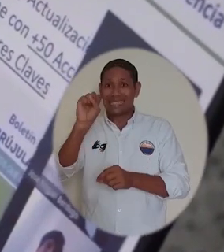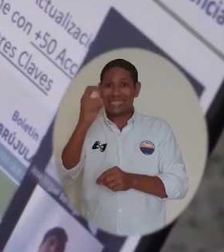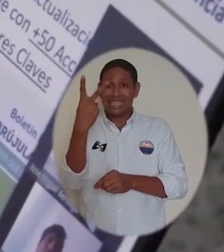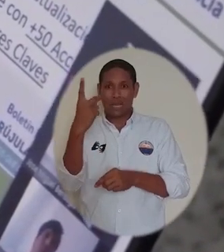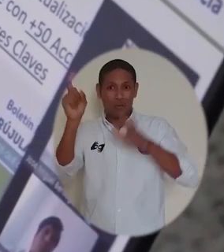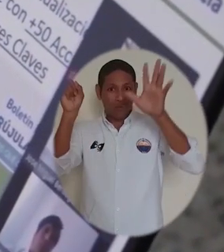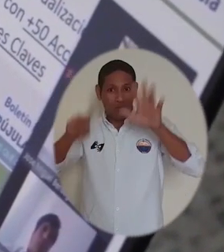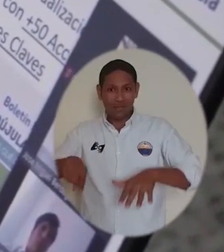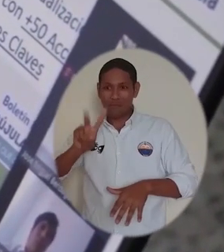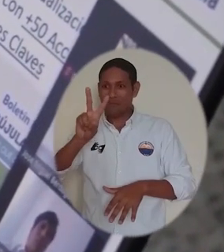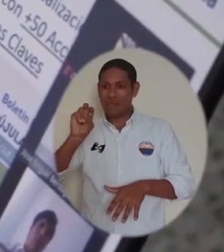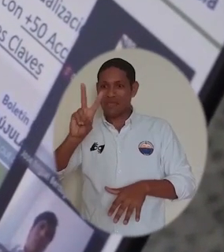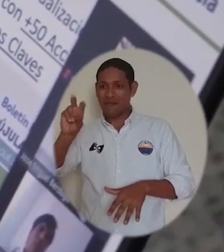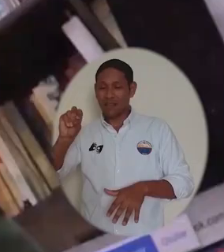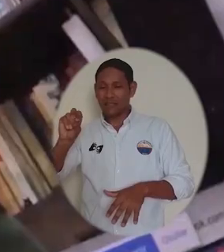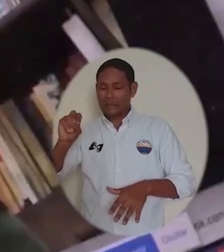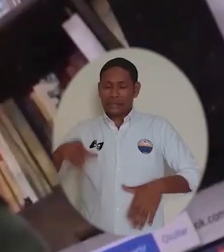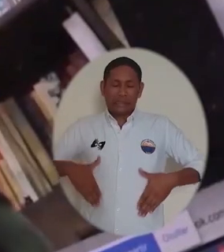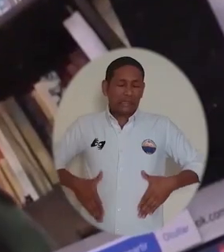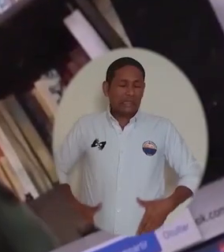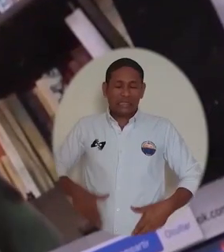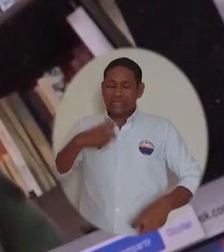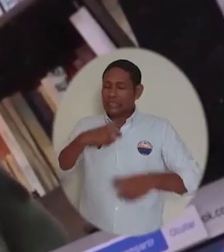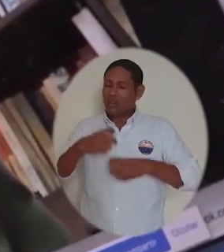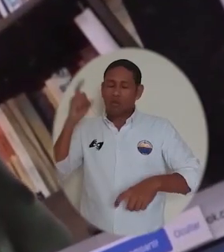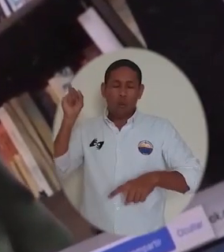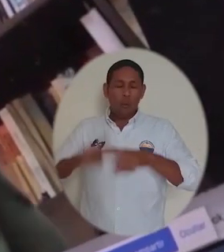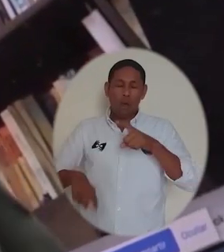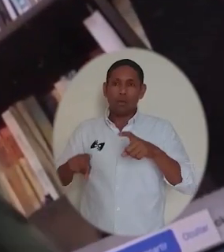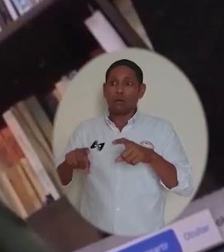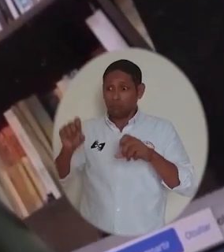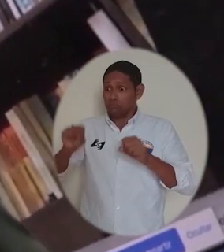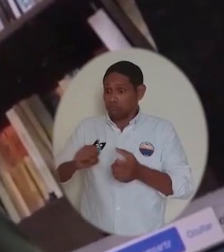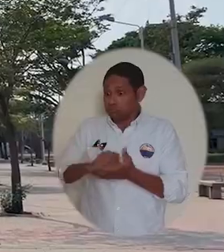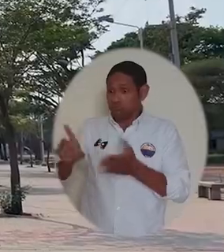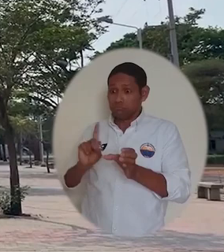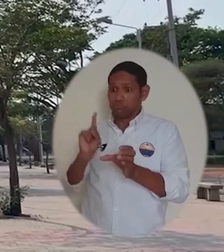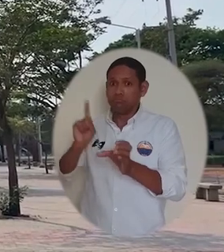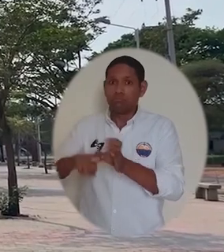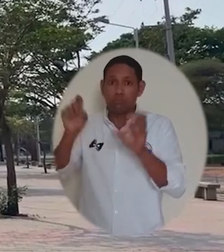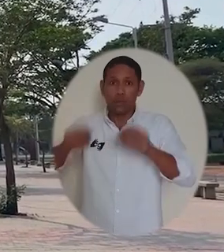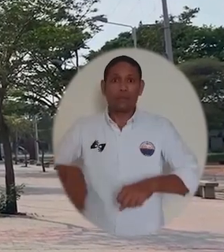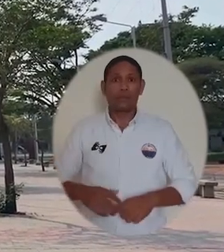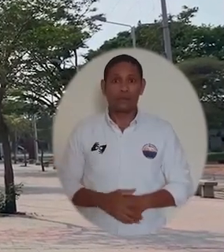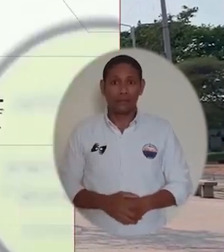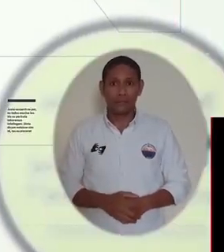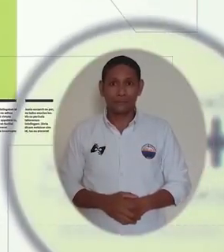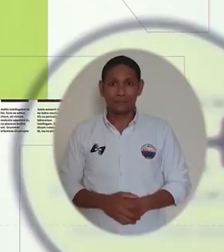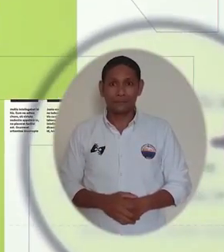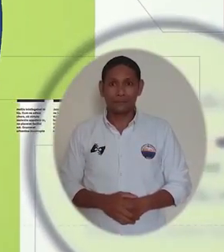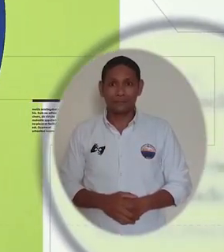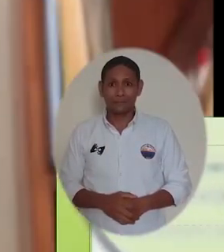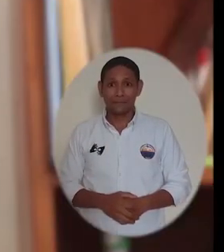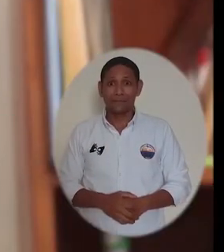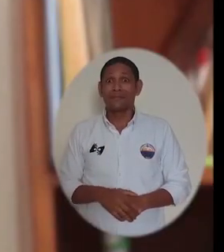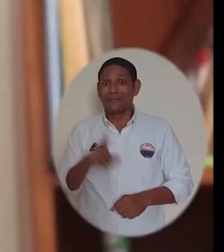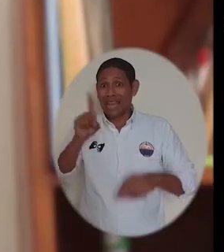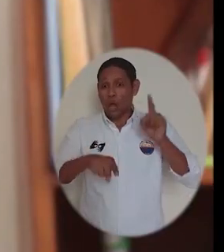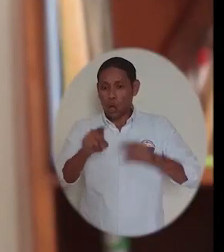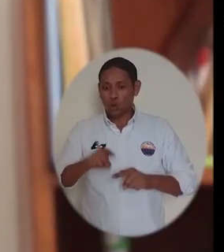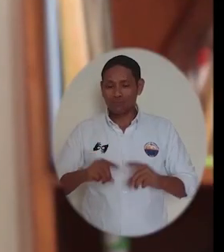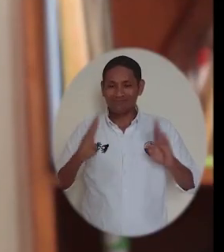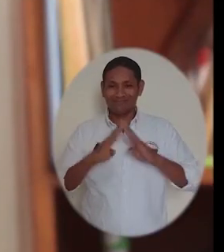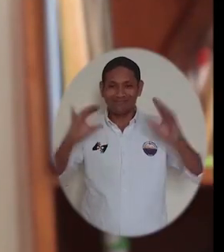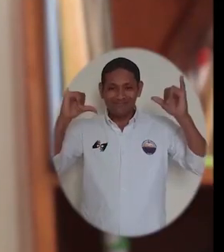cuyo objetivo es lograr que los estudiantes que no tengan capacidad de pago no tengan impedimento para matricularse. Por